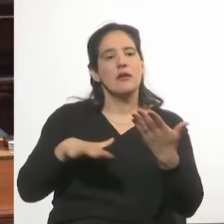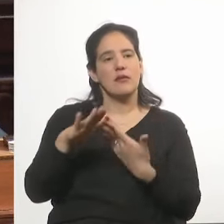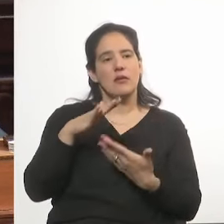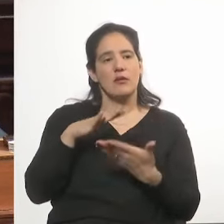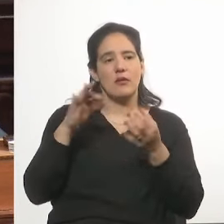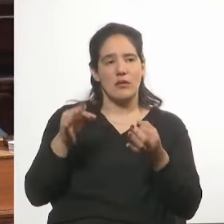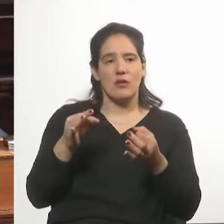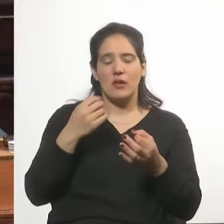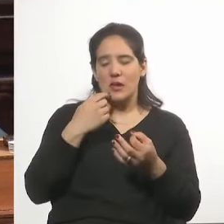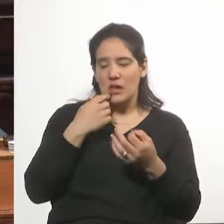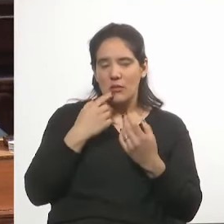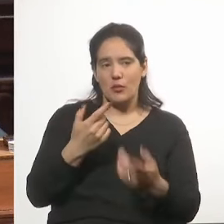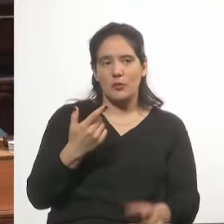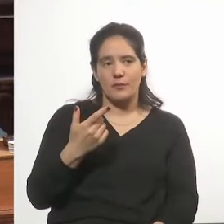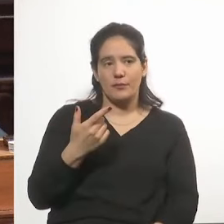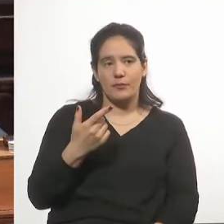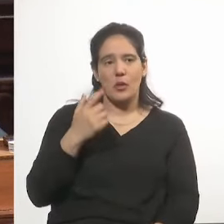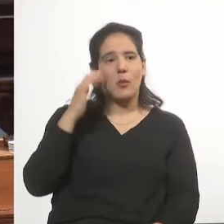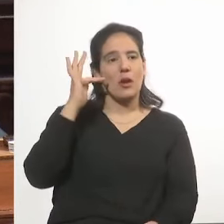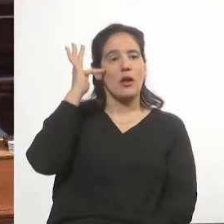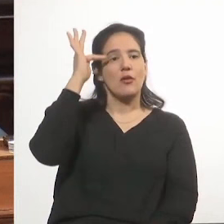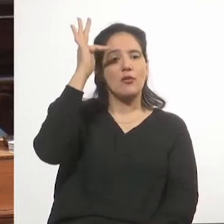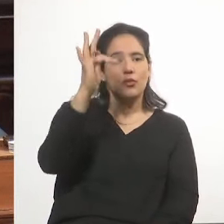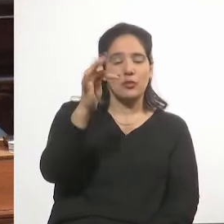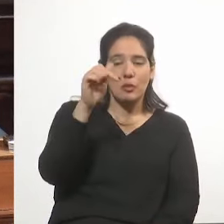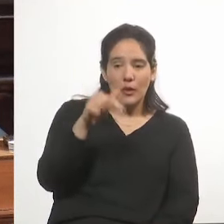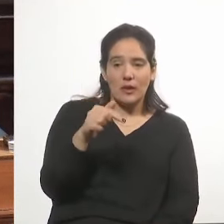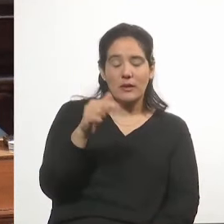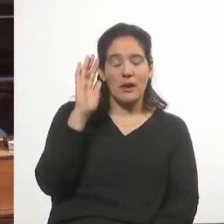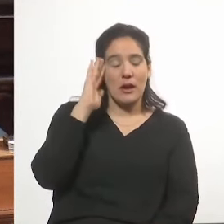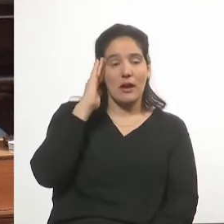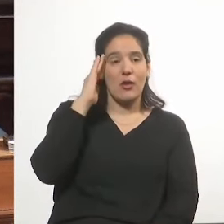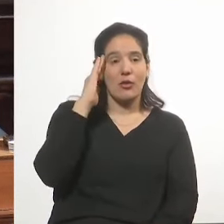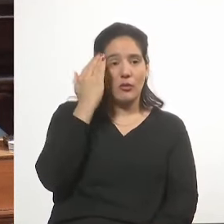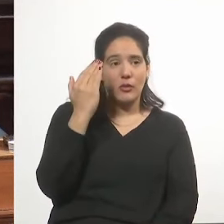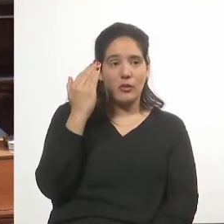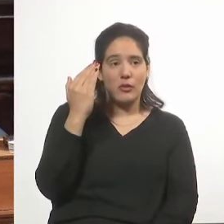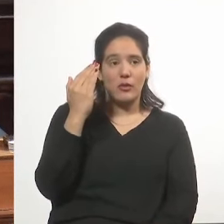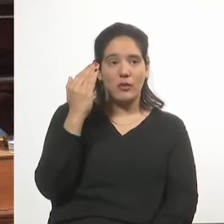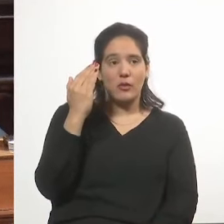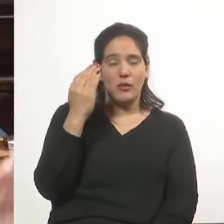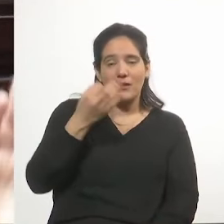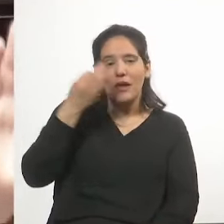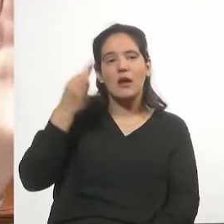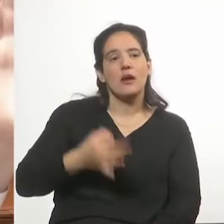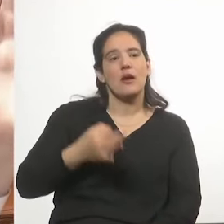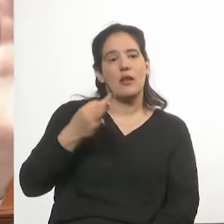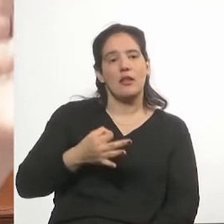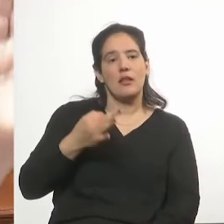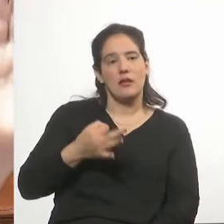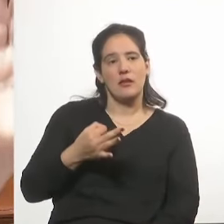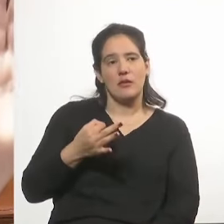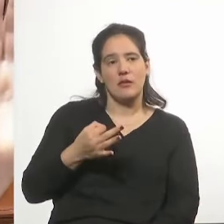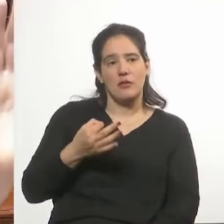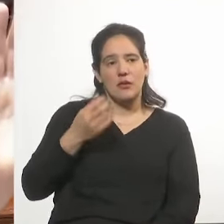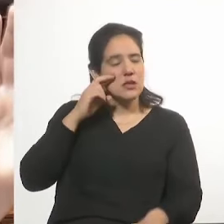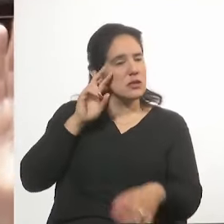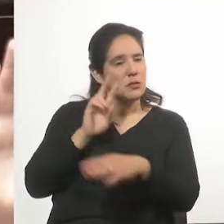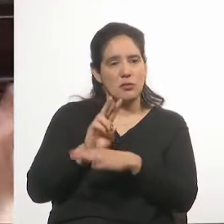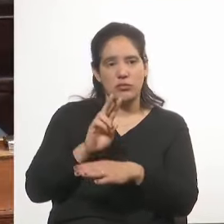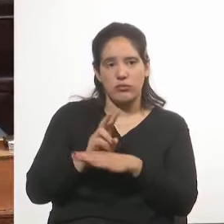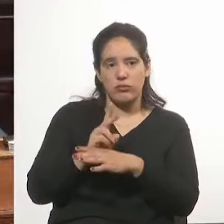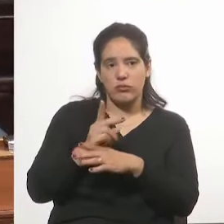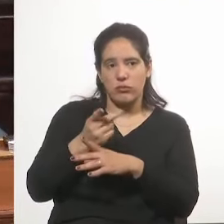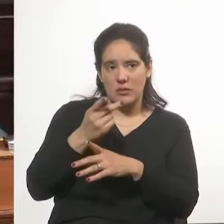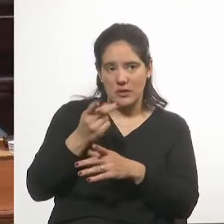y hacemos votos para que en el futuro este reconocimiento se haga realidad atendiendo siempre